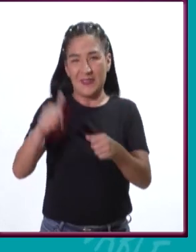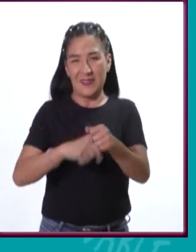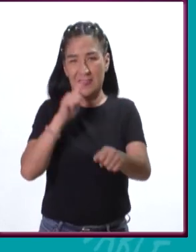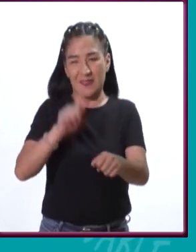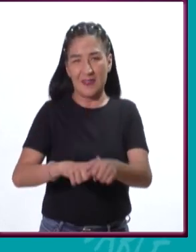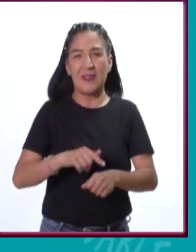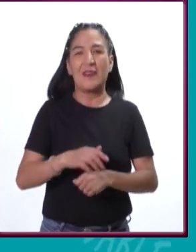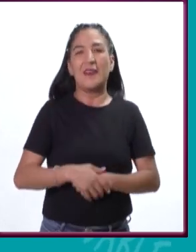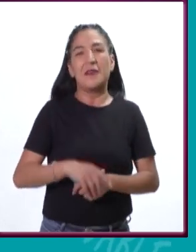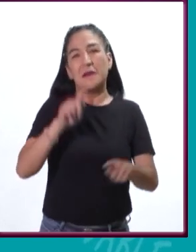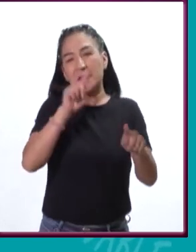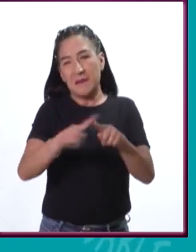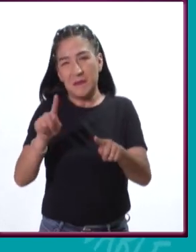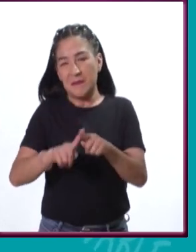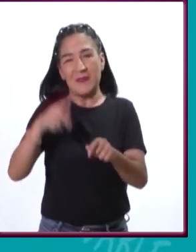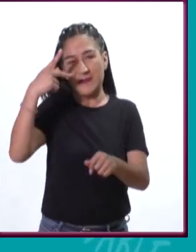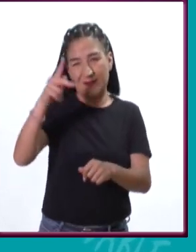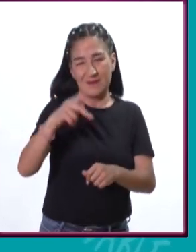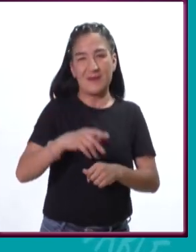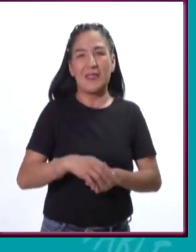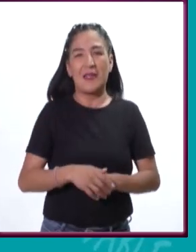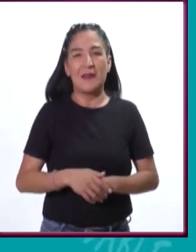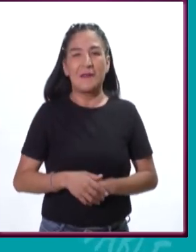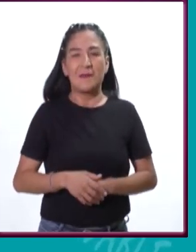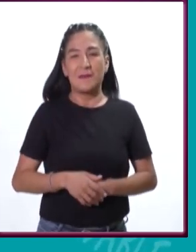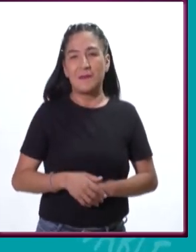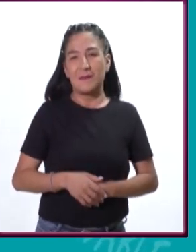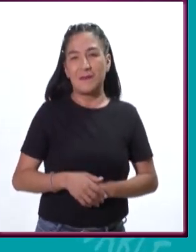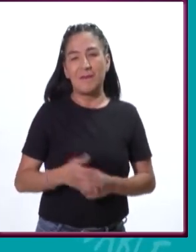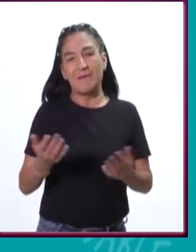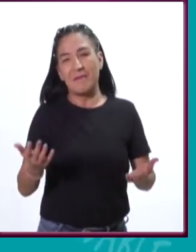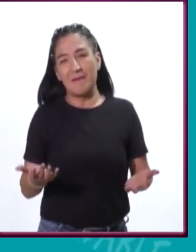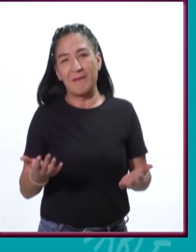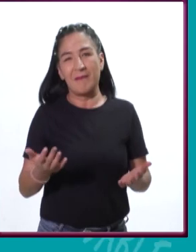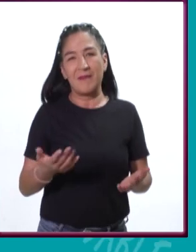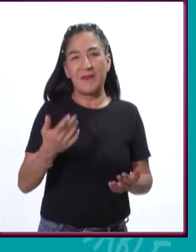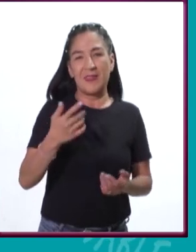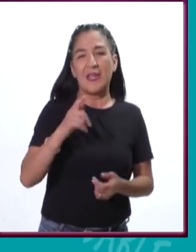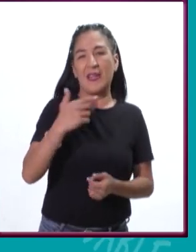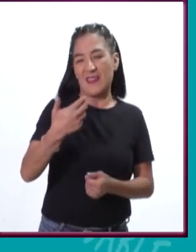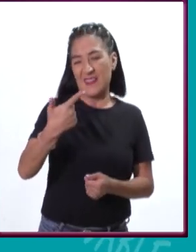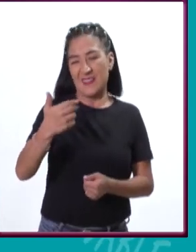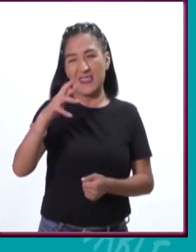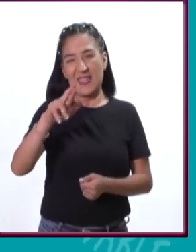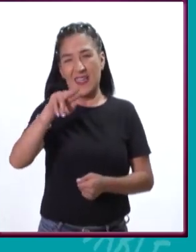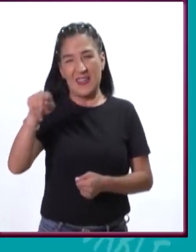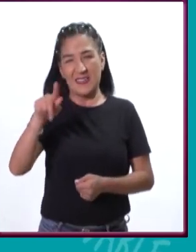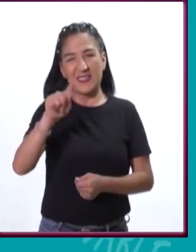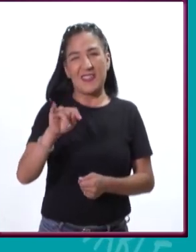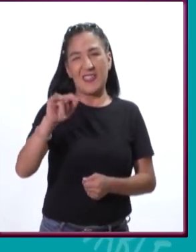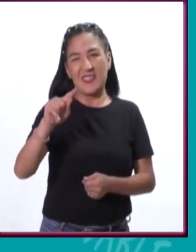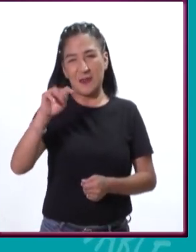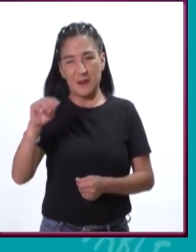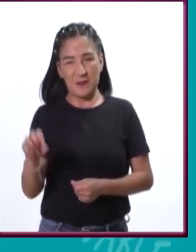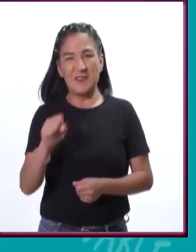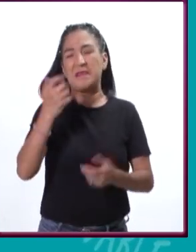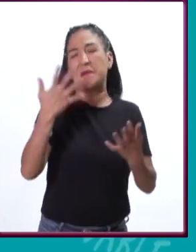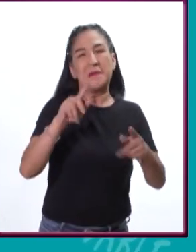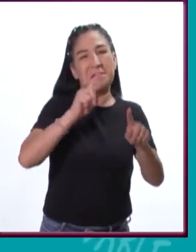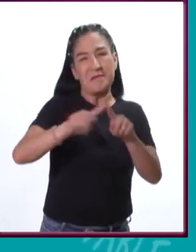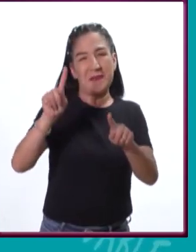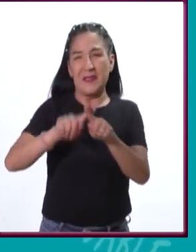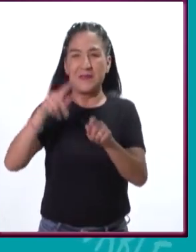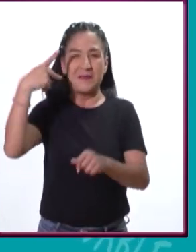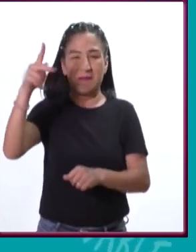sí un gran atractivo, mucha gente que va no sé, vamos a ir a Estados Unidos pues va a algunos de los